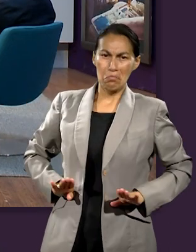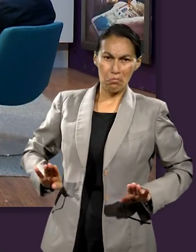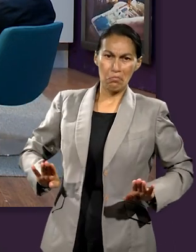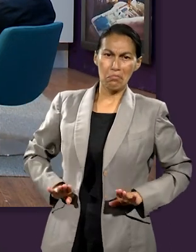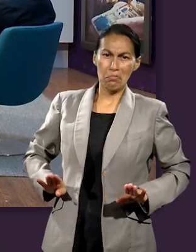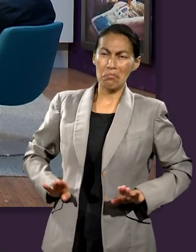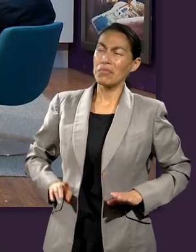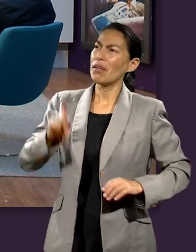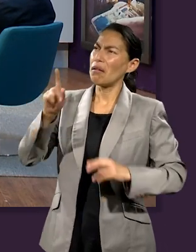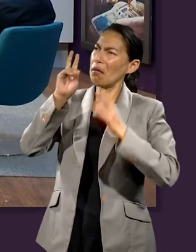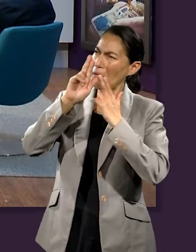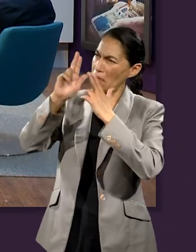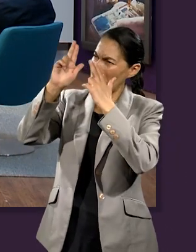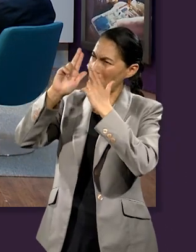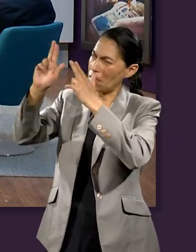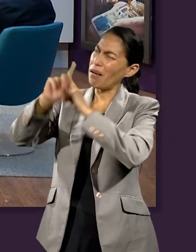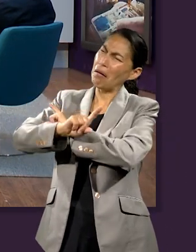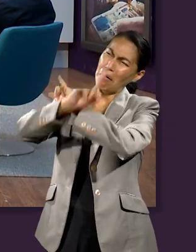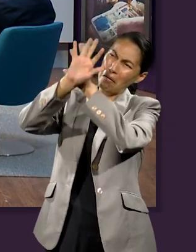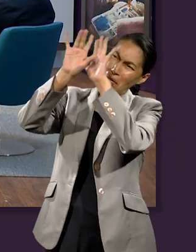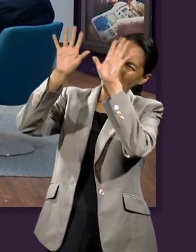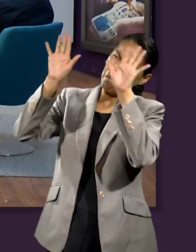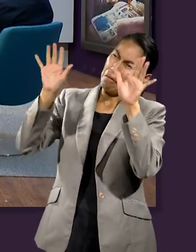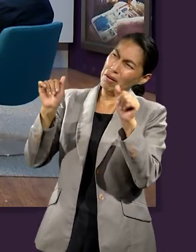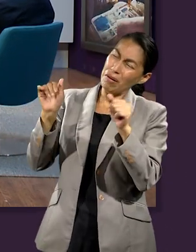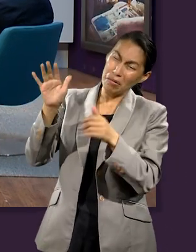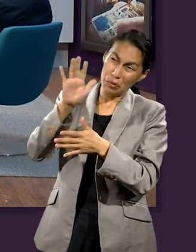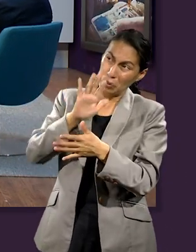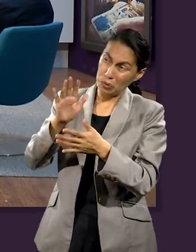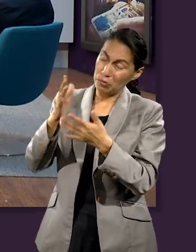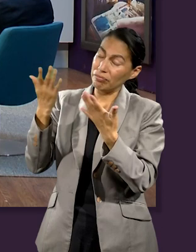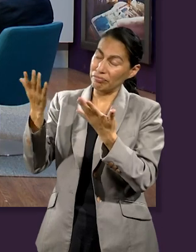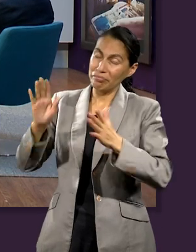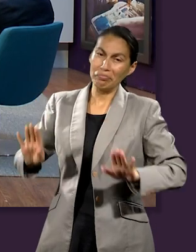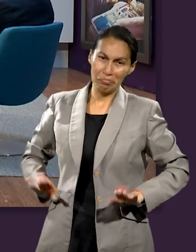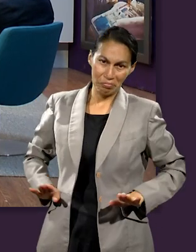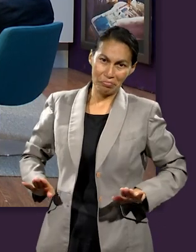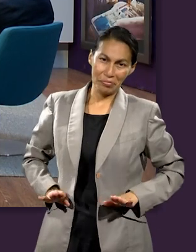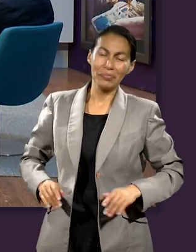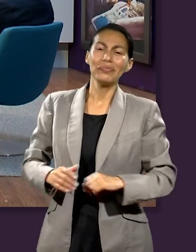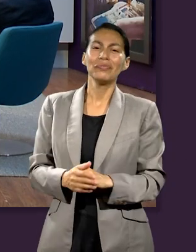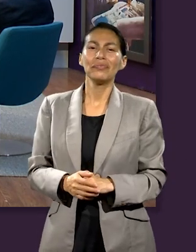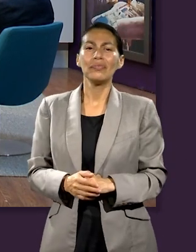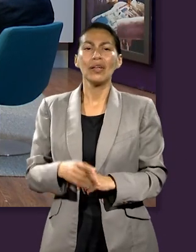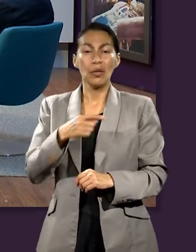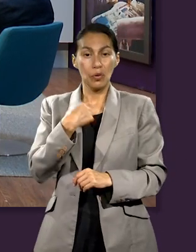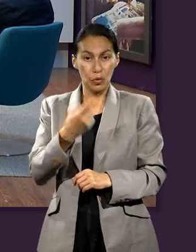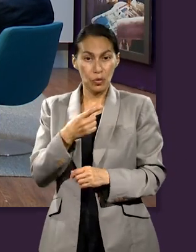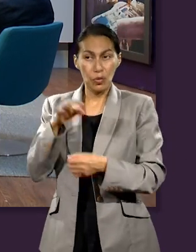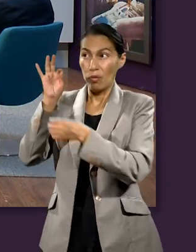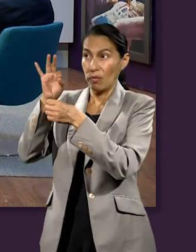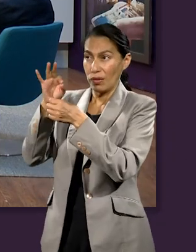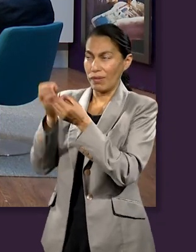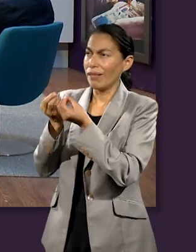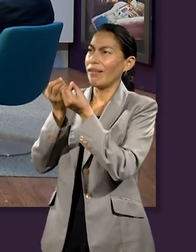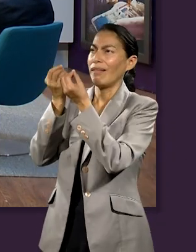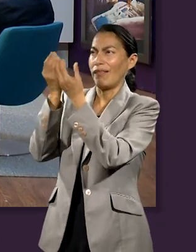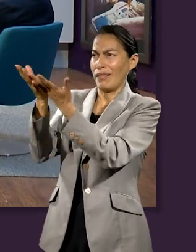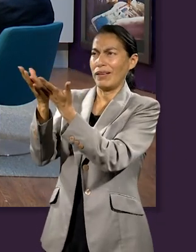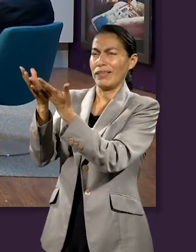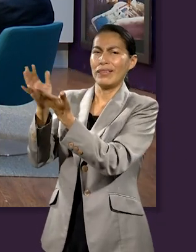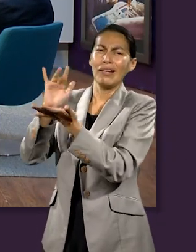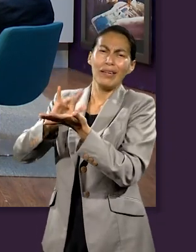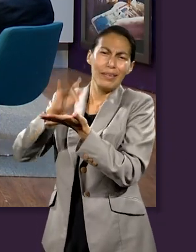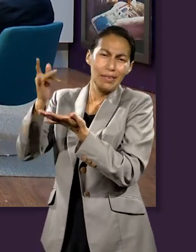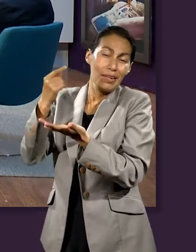el digno de toda honra, de toda gloria y es el que merece, pues también nuestra ofrenda, ¿no?